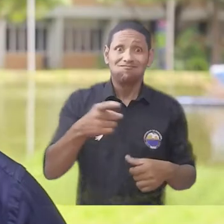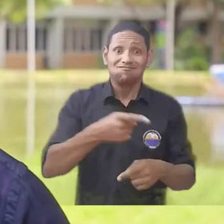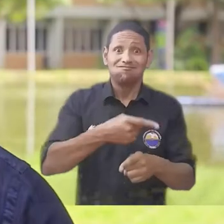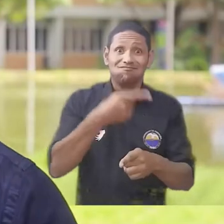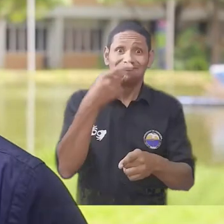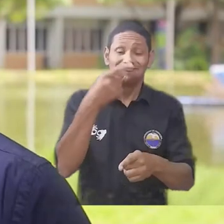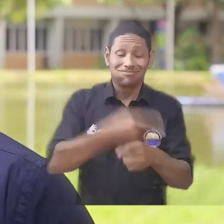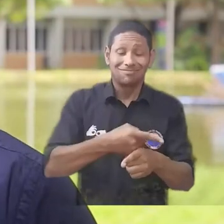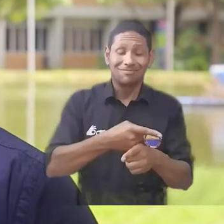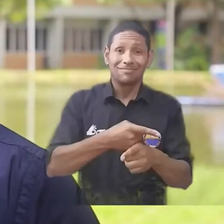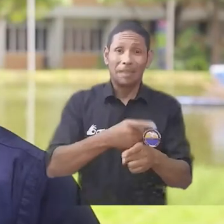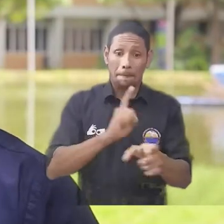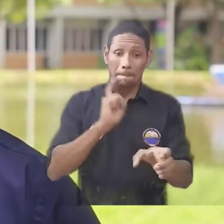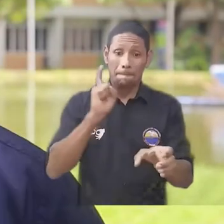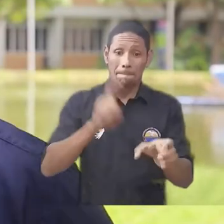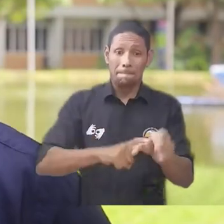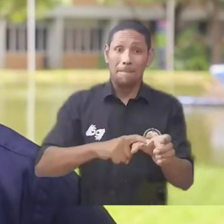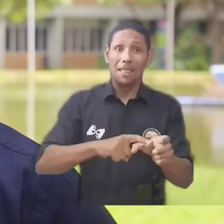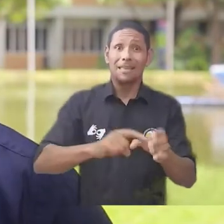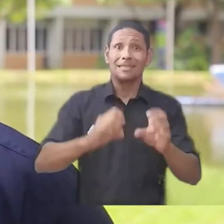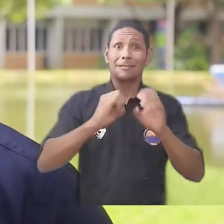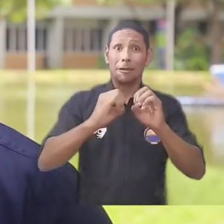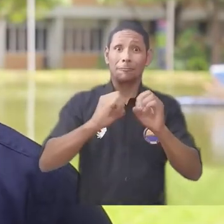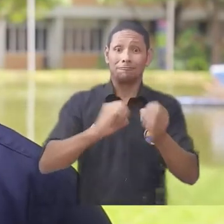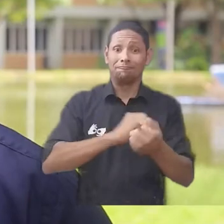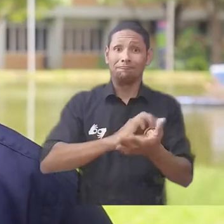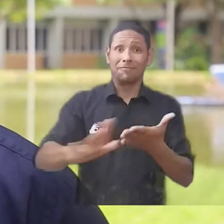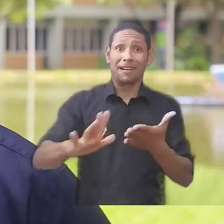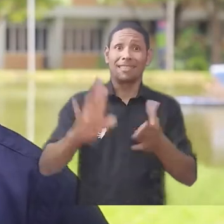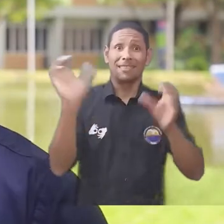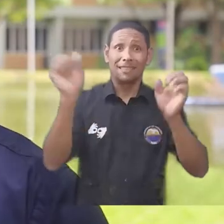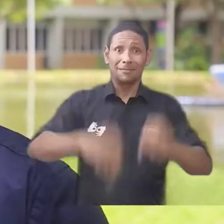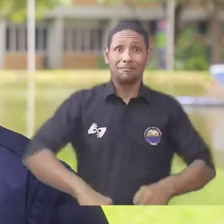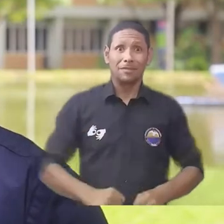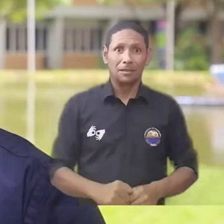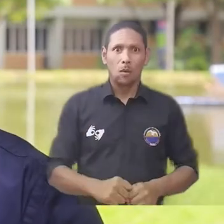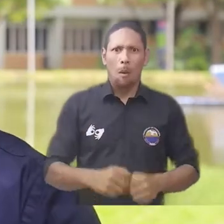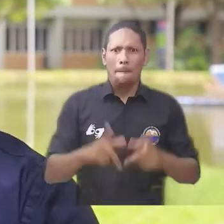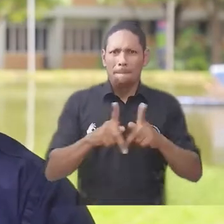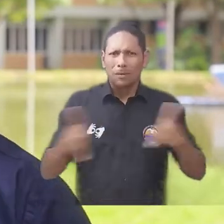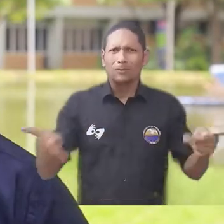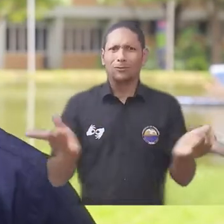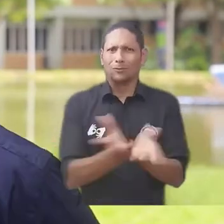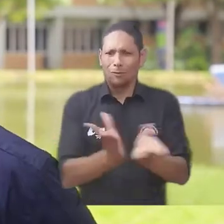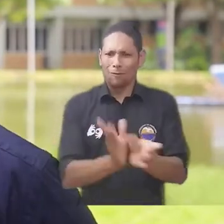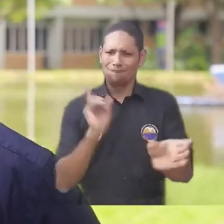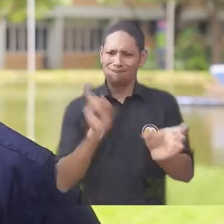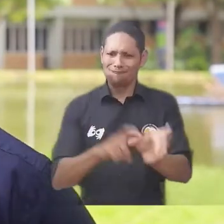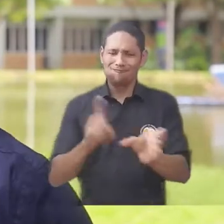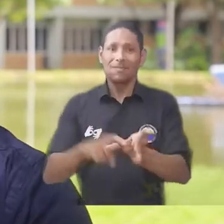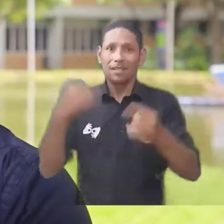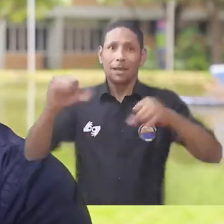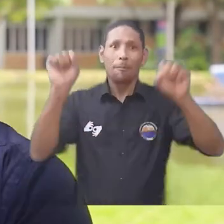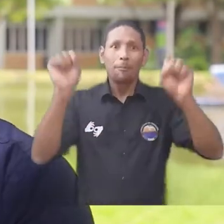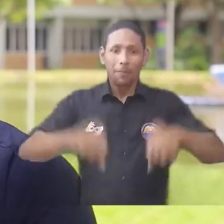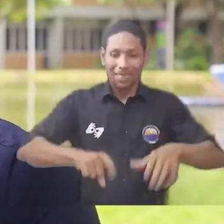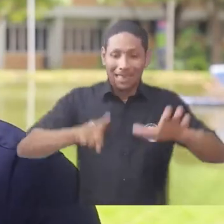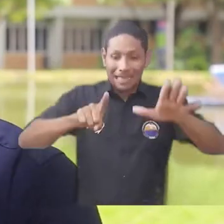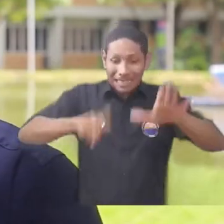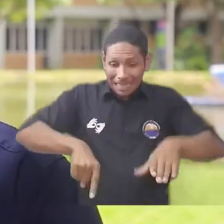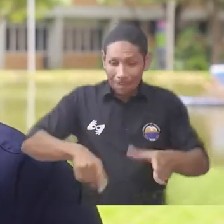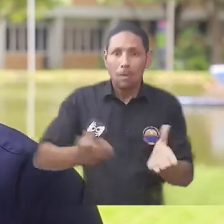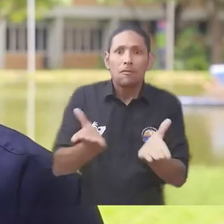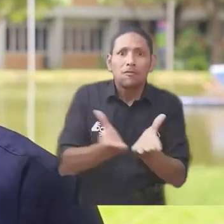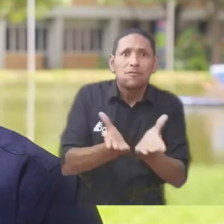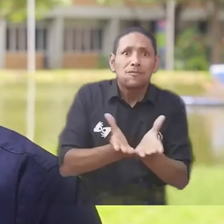Es una realidad. Se logró la matrícula cero para más de 19,000 estudiantes de la Universidad del Magdalena que pueden cursar su